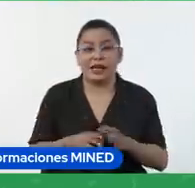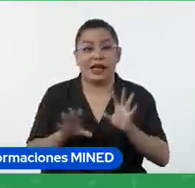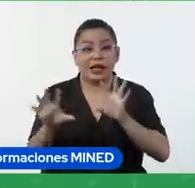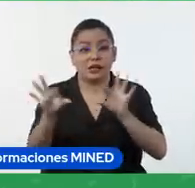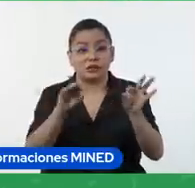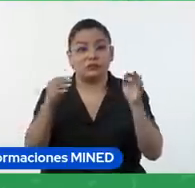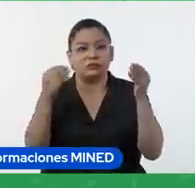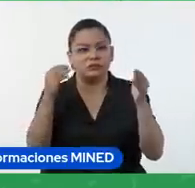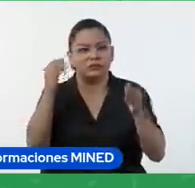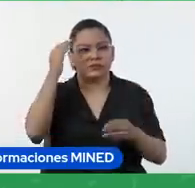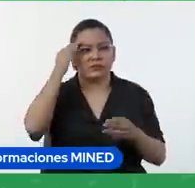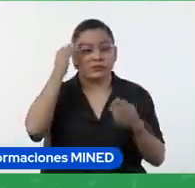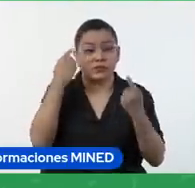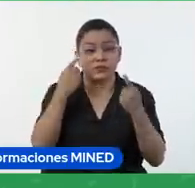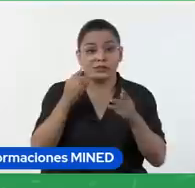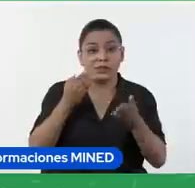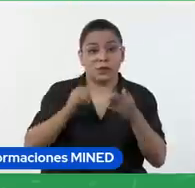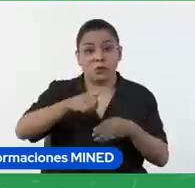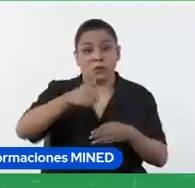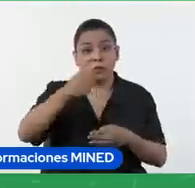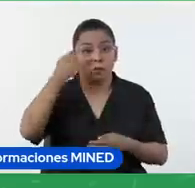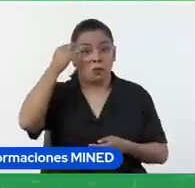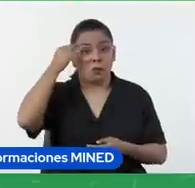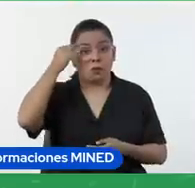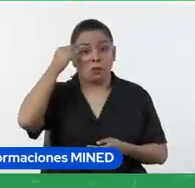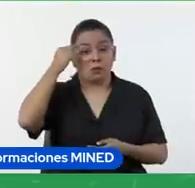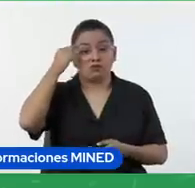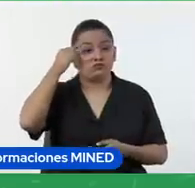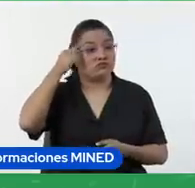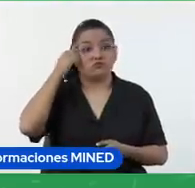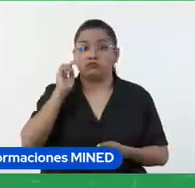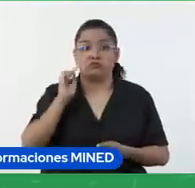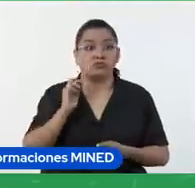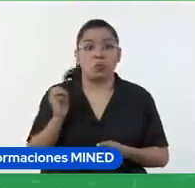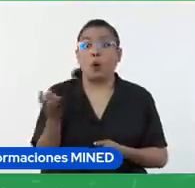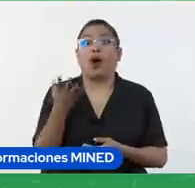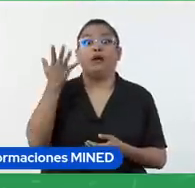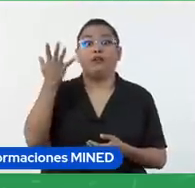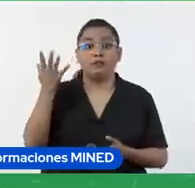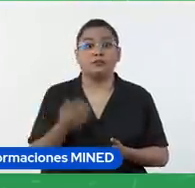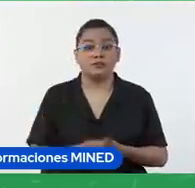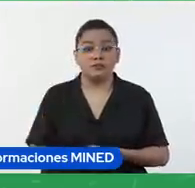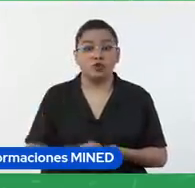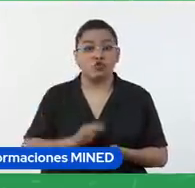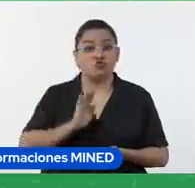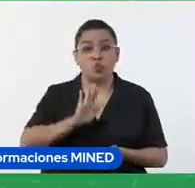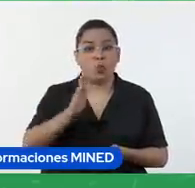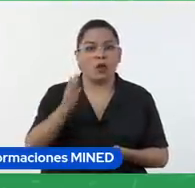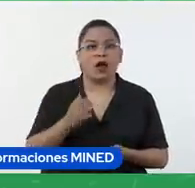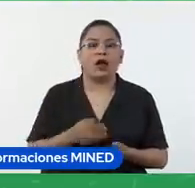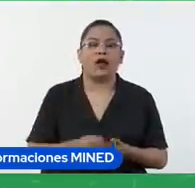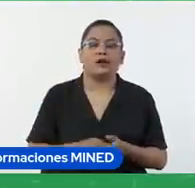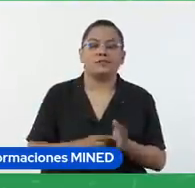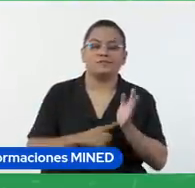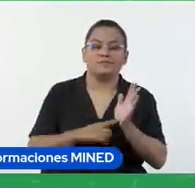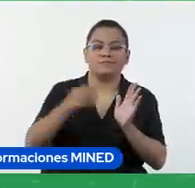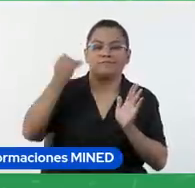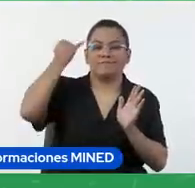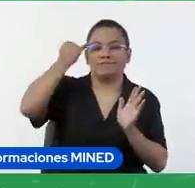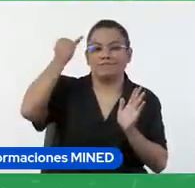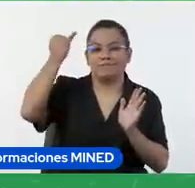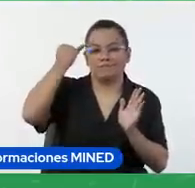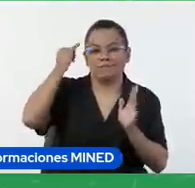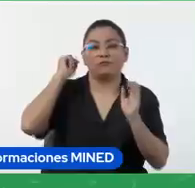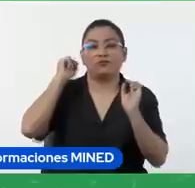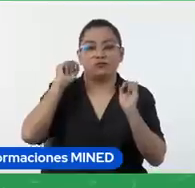conocido pero tal vez para otras personas es una herramienta totalmente nueva y ahí les dejo una idea de cómo la podrían utilizar